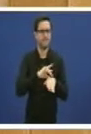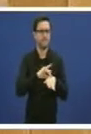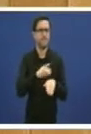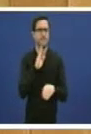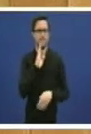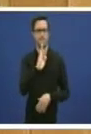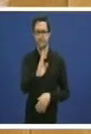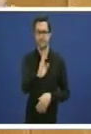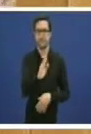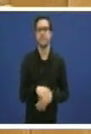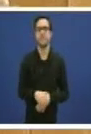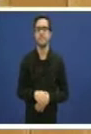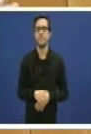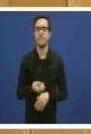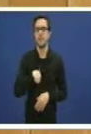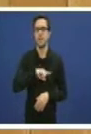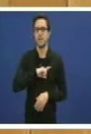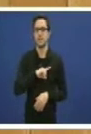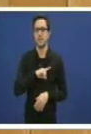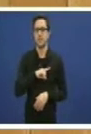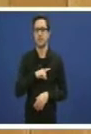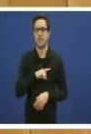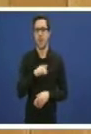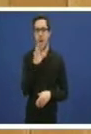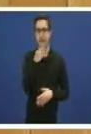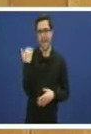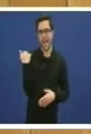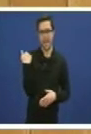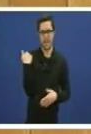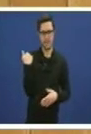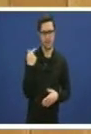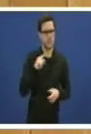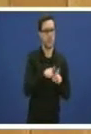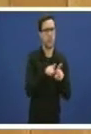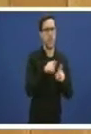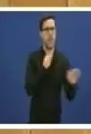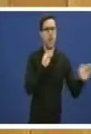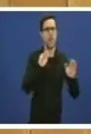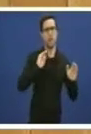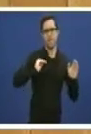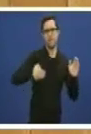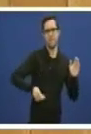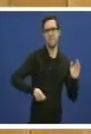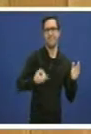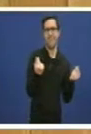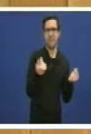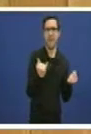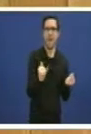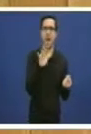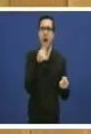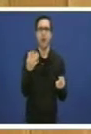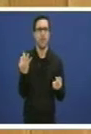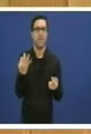en lugar de xestionar abundancia agora o que compre é xestionar é austeridade e iso xise